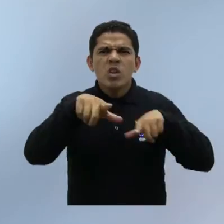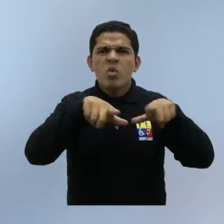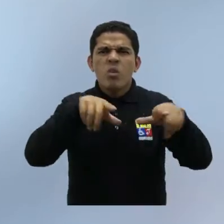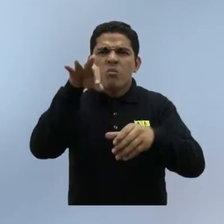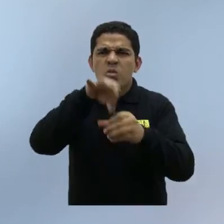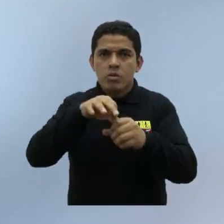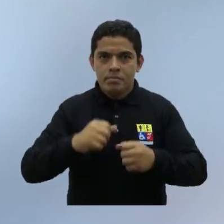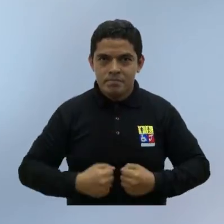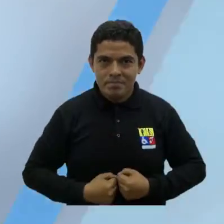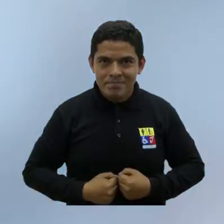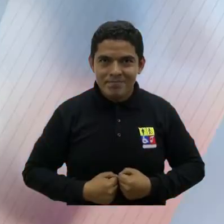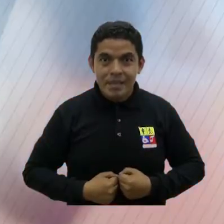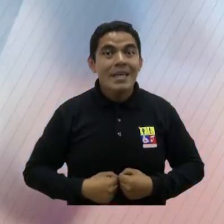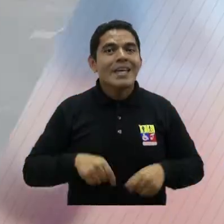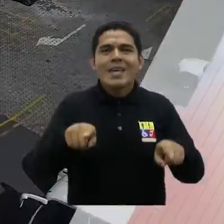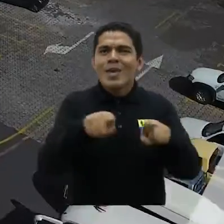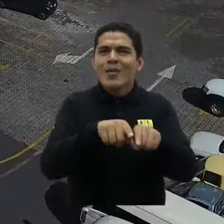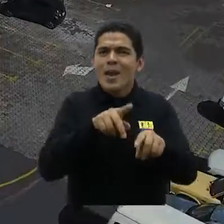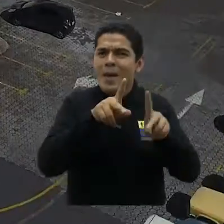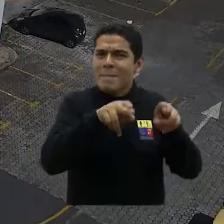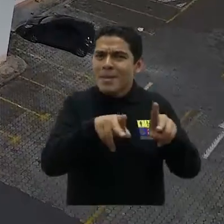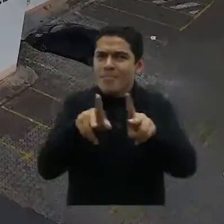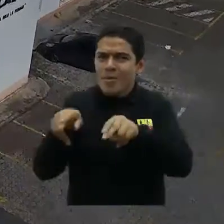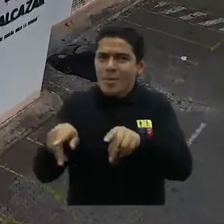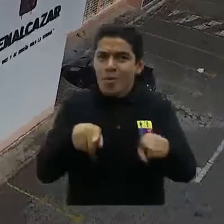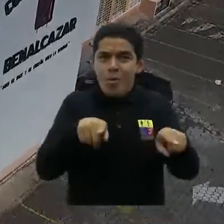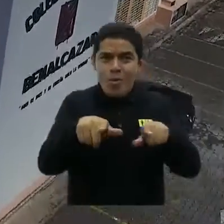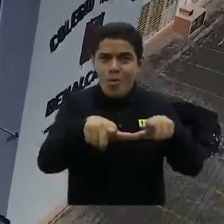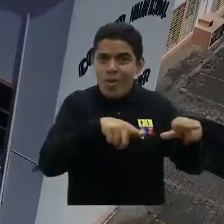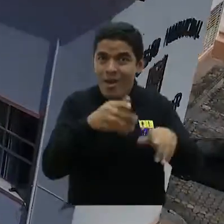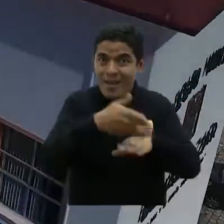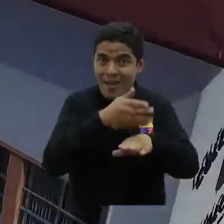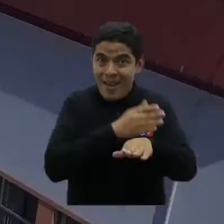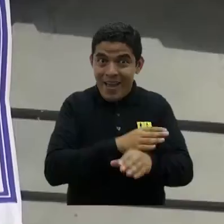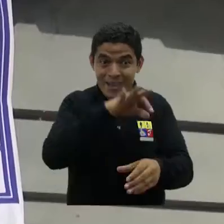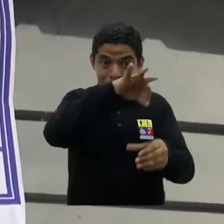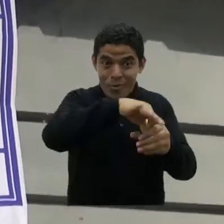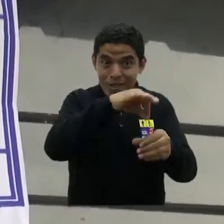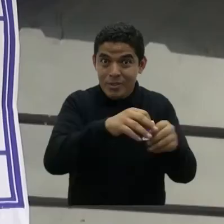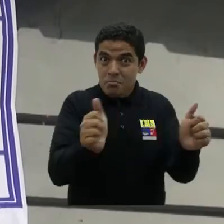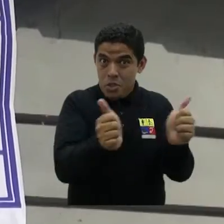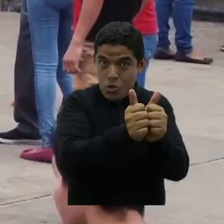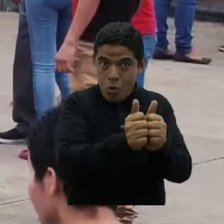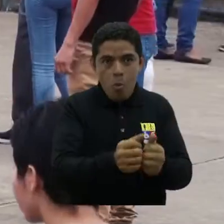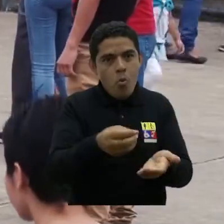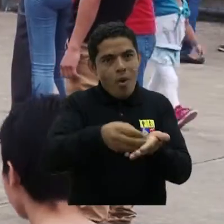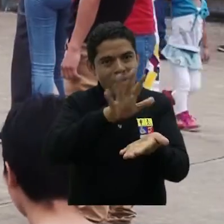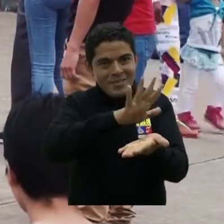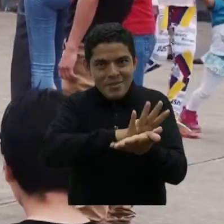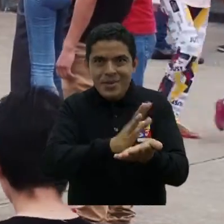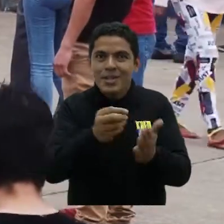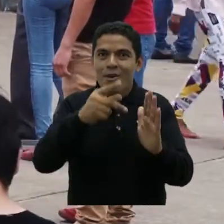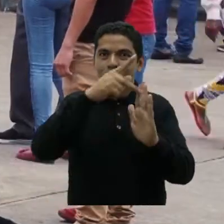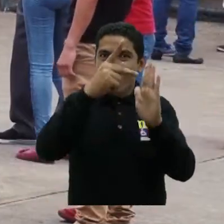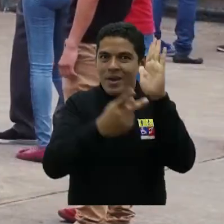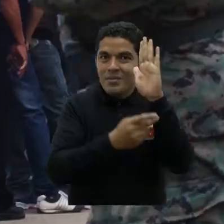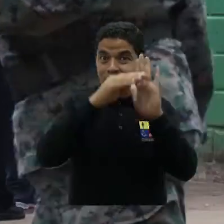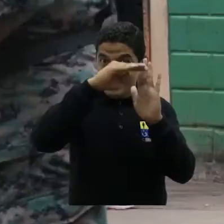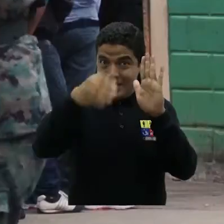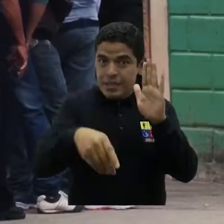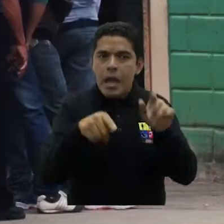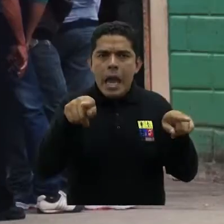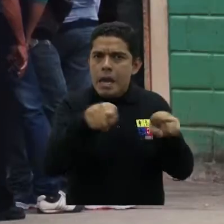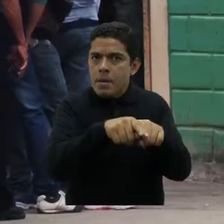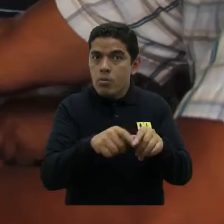puedo votar? Usted votará en el mismo lugar que fue asignado para la elección de binomio presidencial, asambleístas y parlamentarios